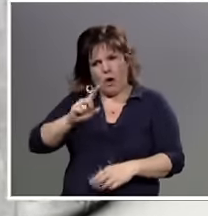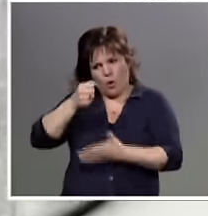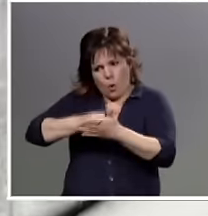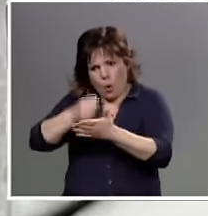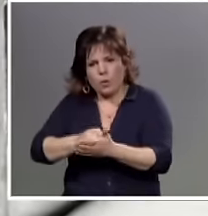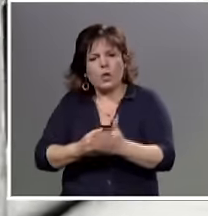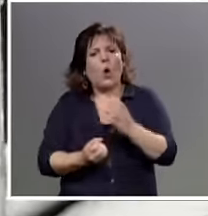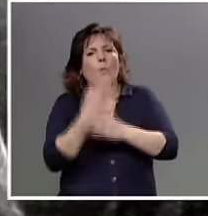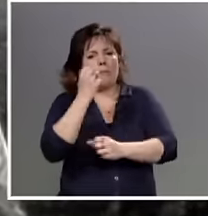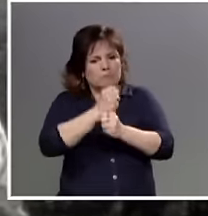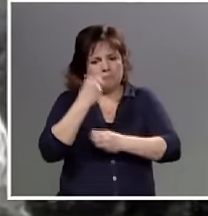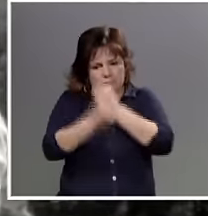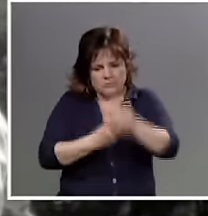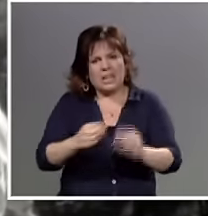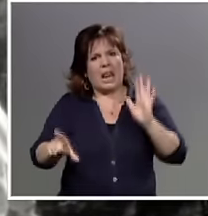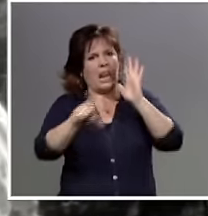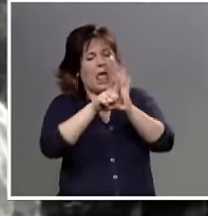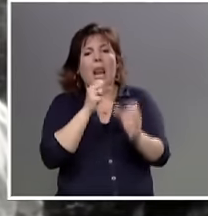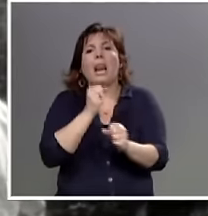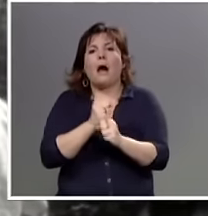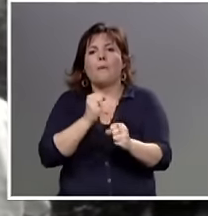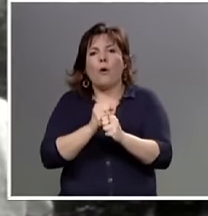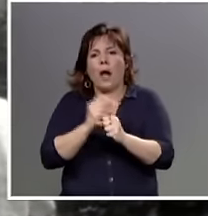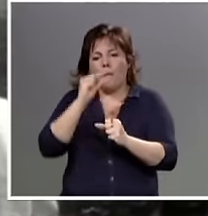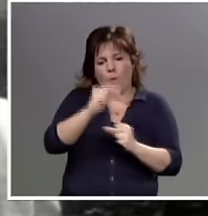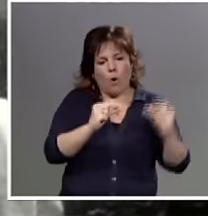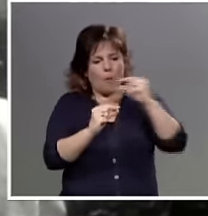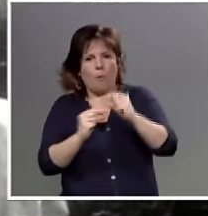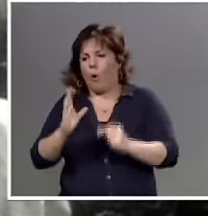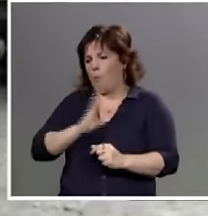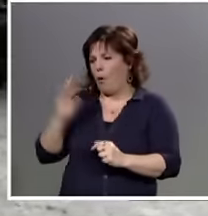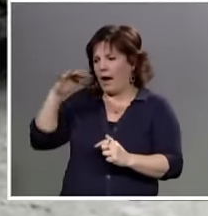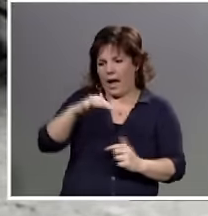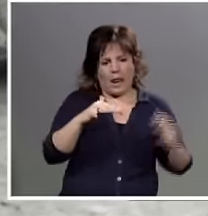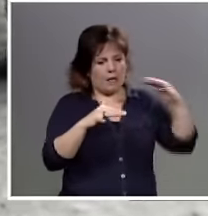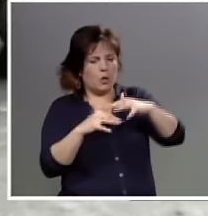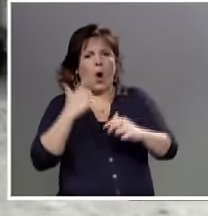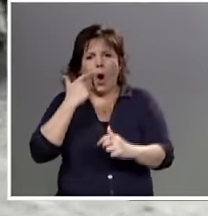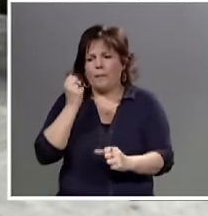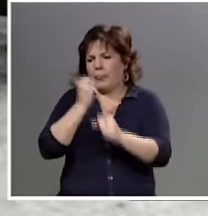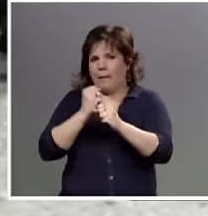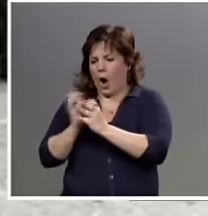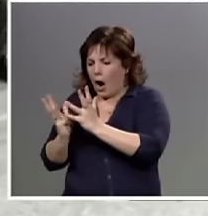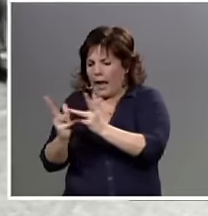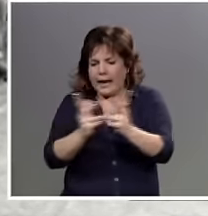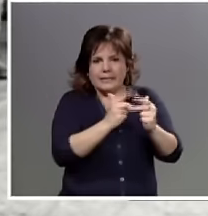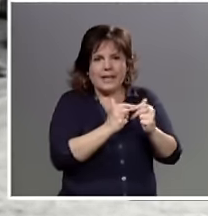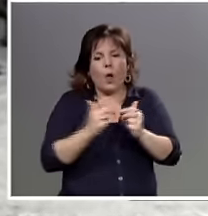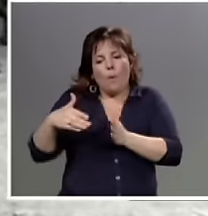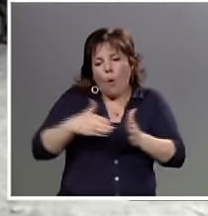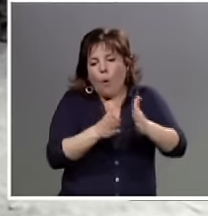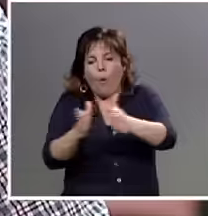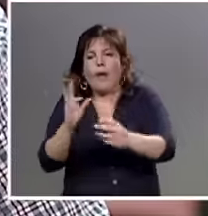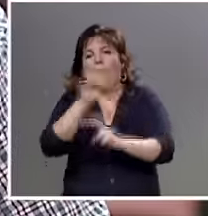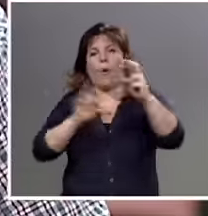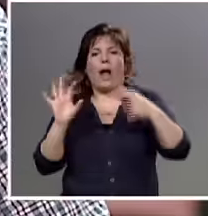por fuentes de trabajo y leyes laborales, fueron confluyendo a mujeres y hombres trabajadores organizados en el camino de la unidad.